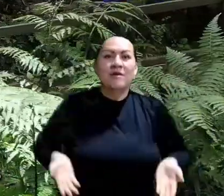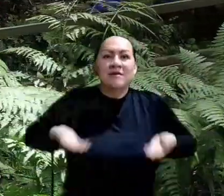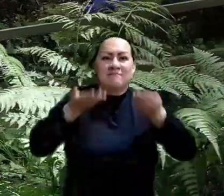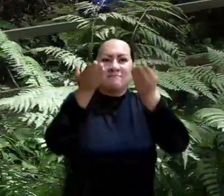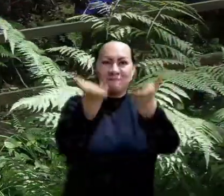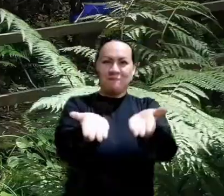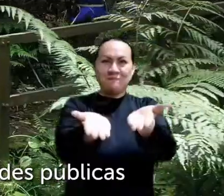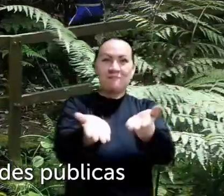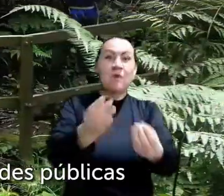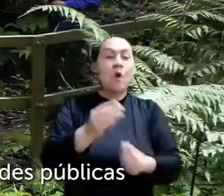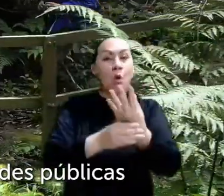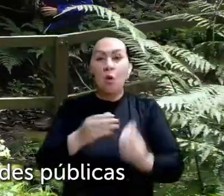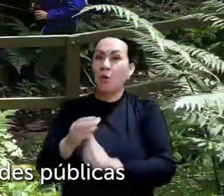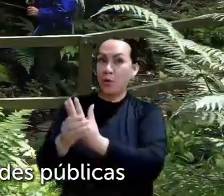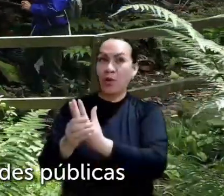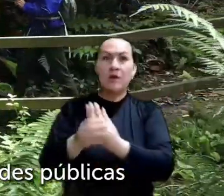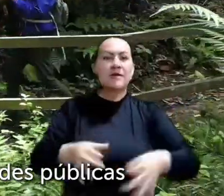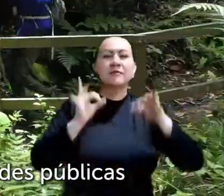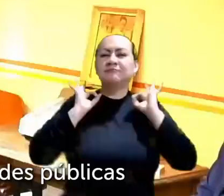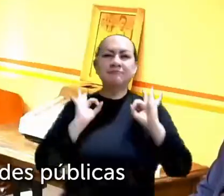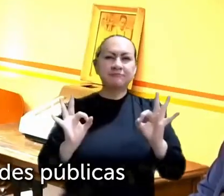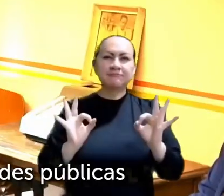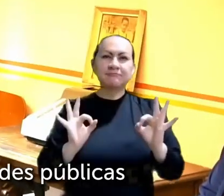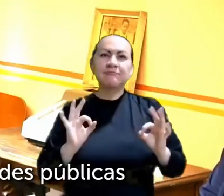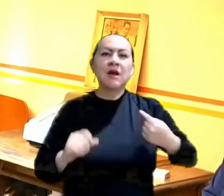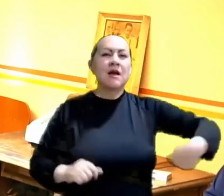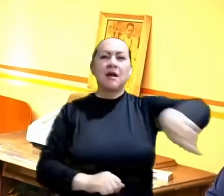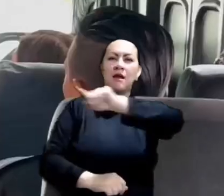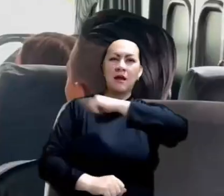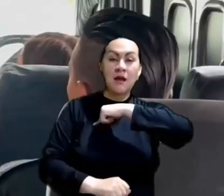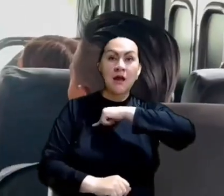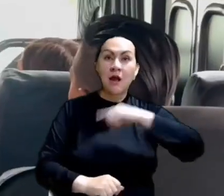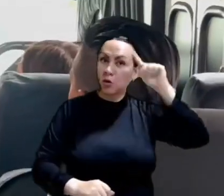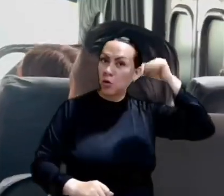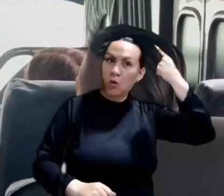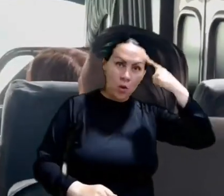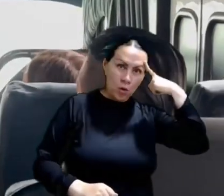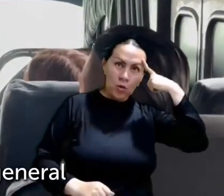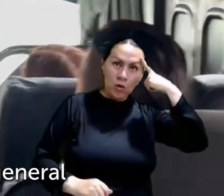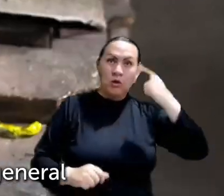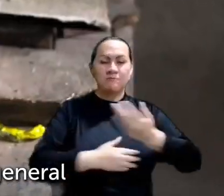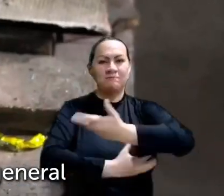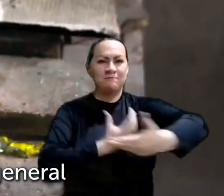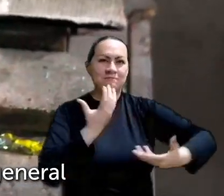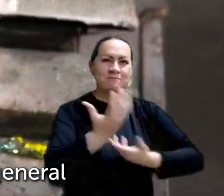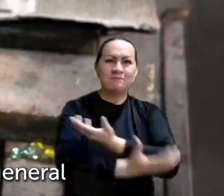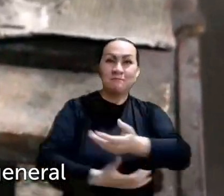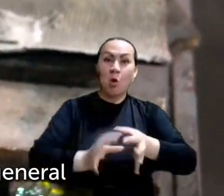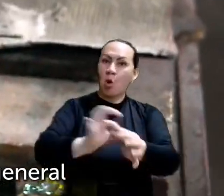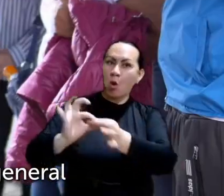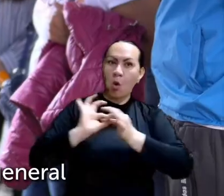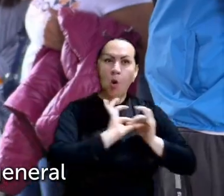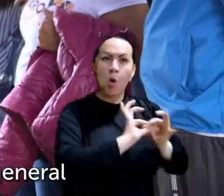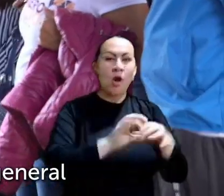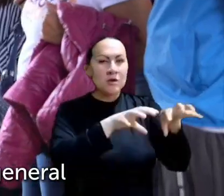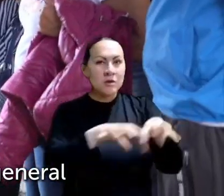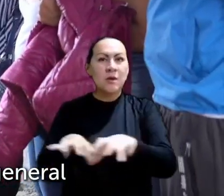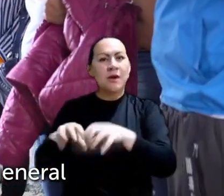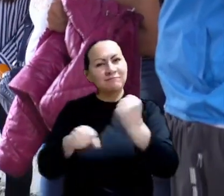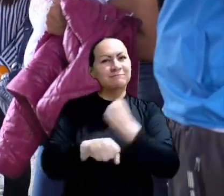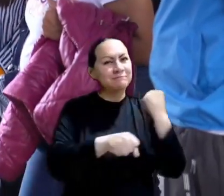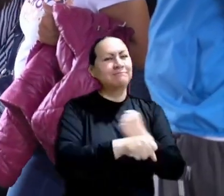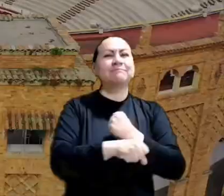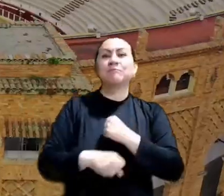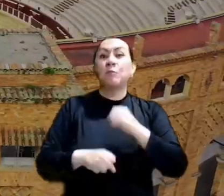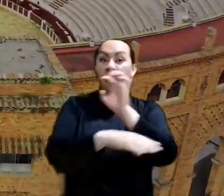articulan estas acciones para trabajar de la mano con entidades públicas, privadas, academia, gremios y a la ciudadanía en